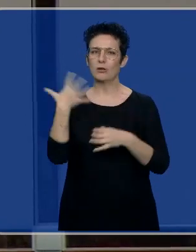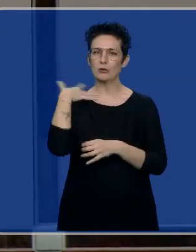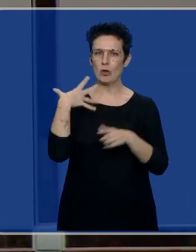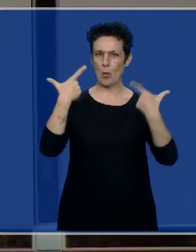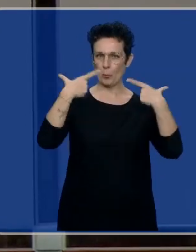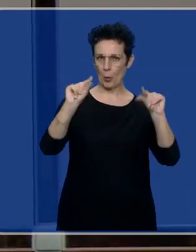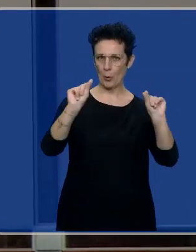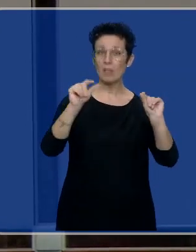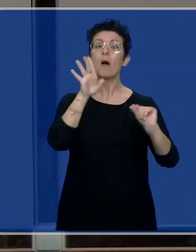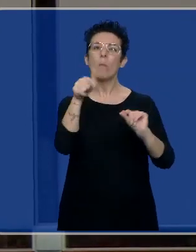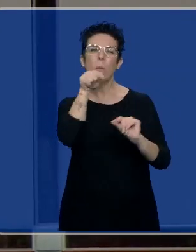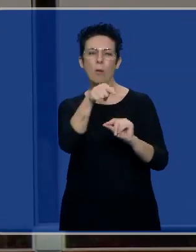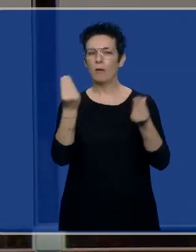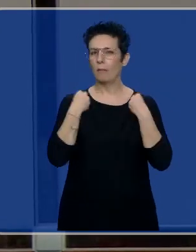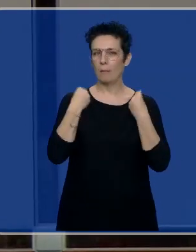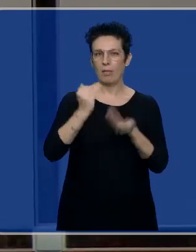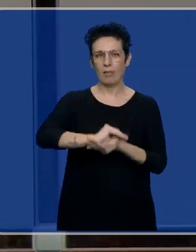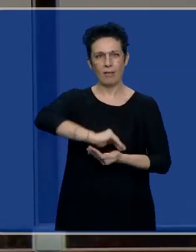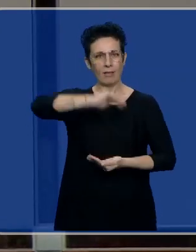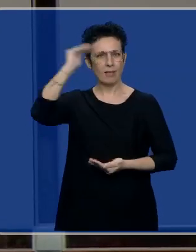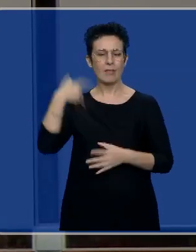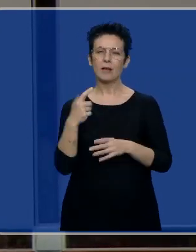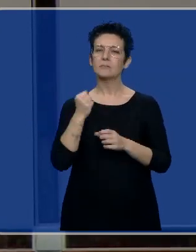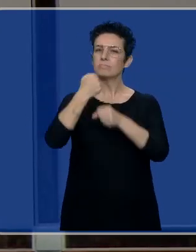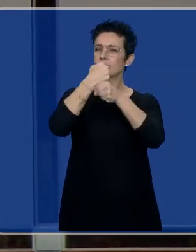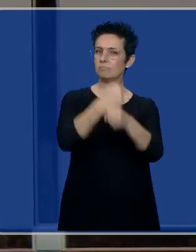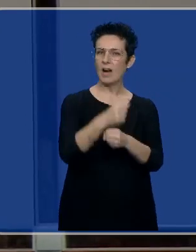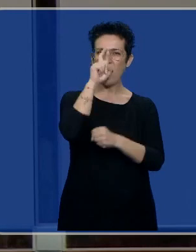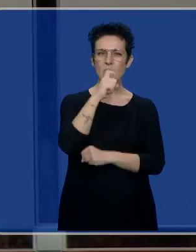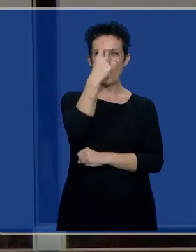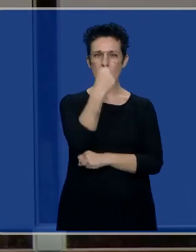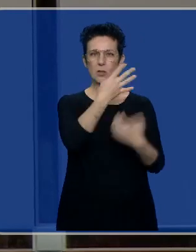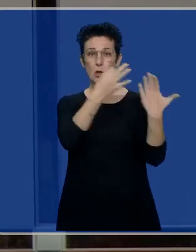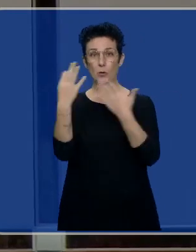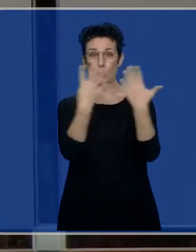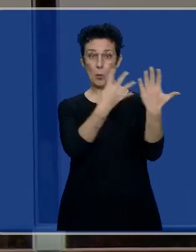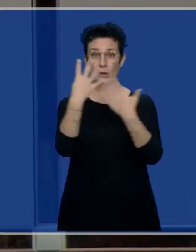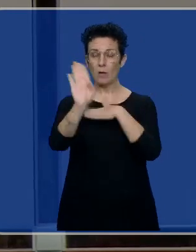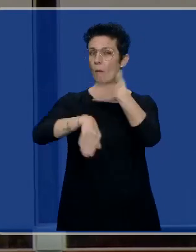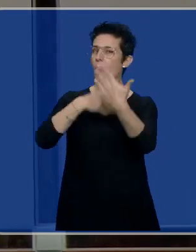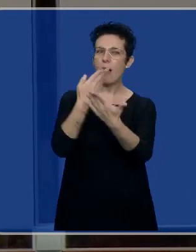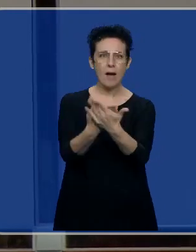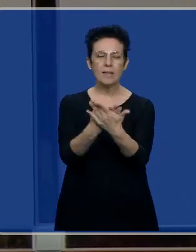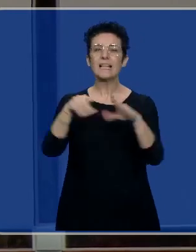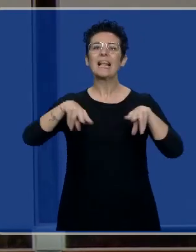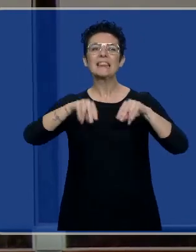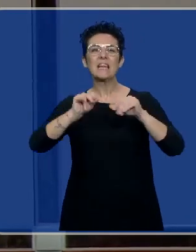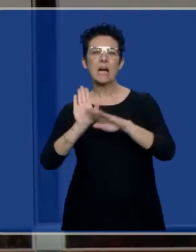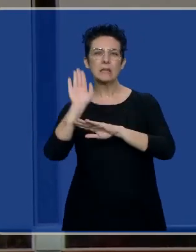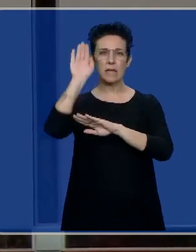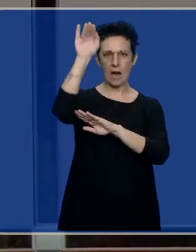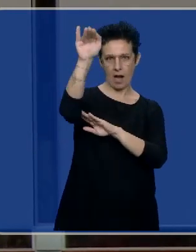de Soria, pues en ella pasó gran parte de su vida afincado desde 1999 en un municipio de las Tierras Altas,